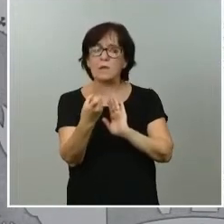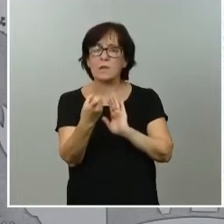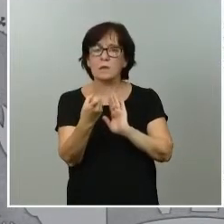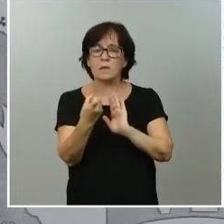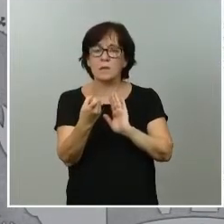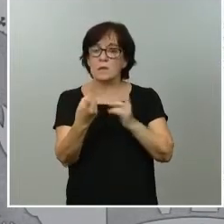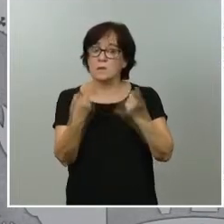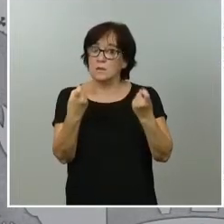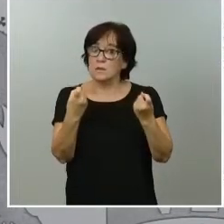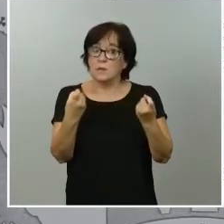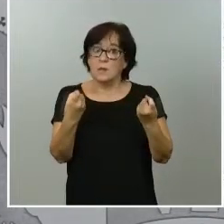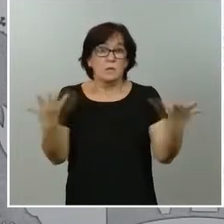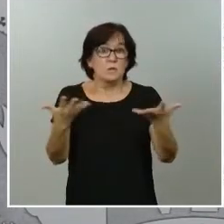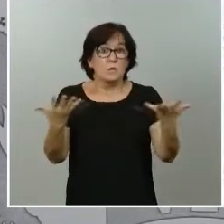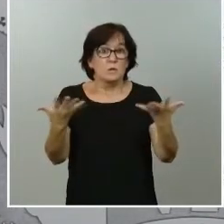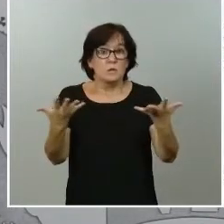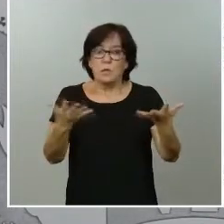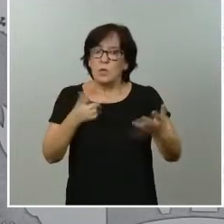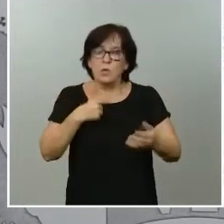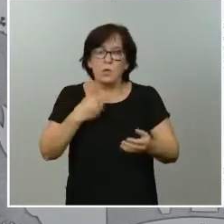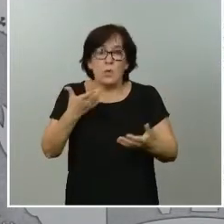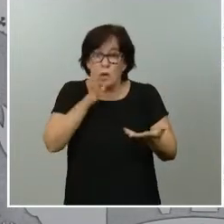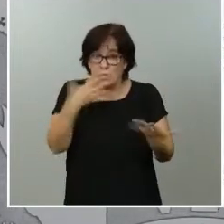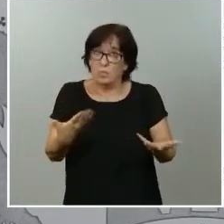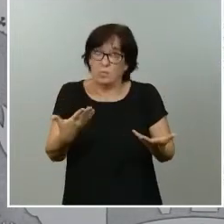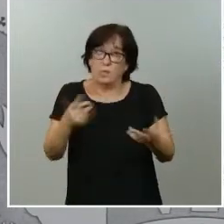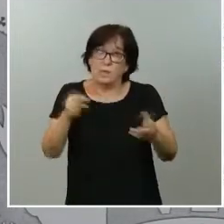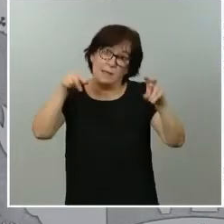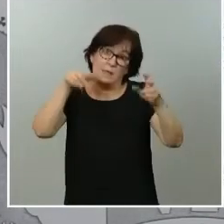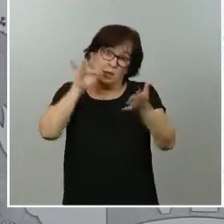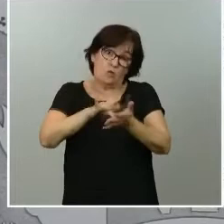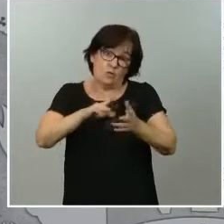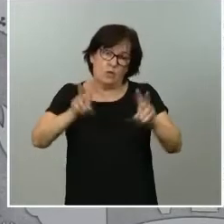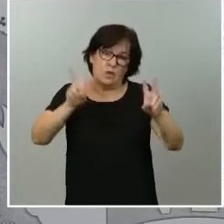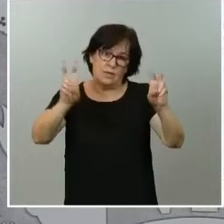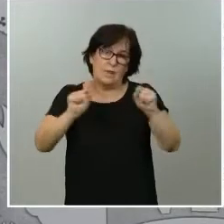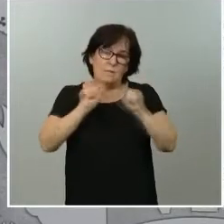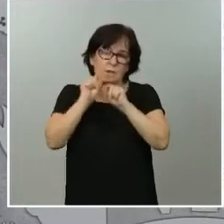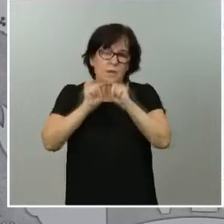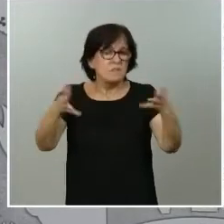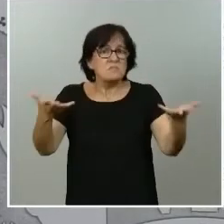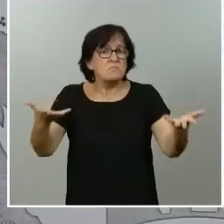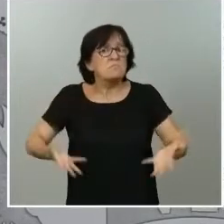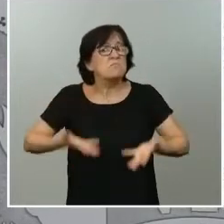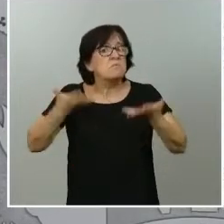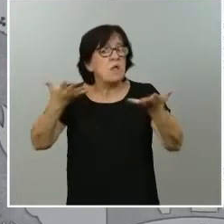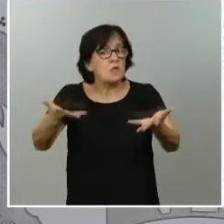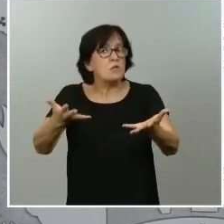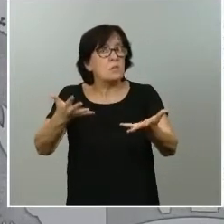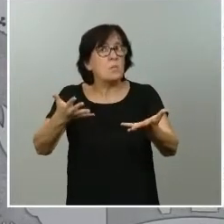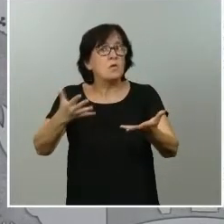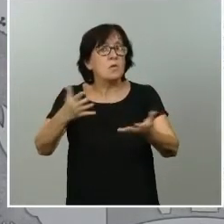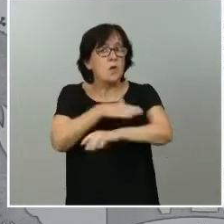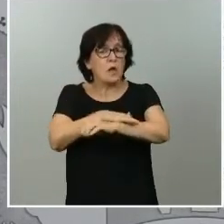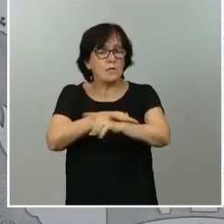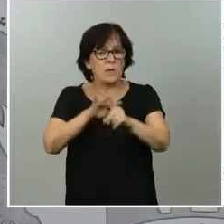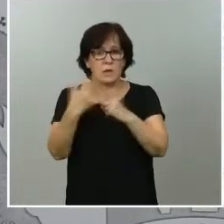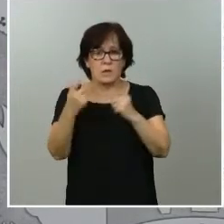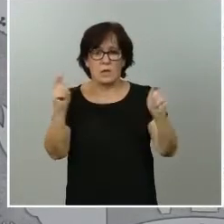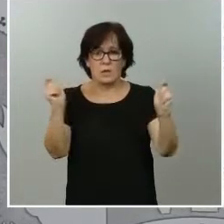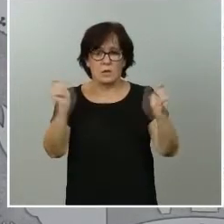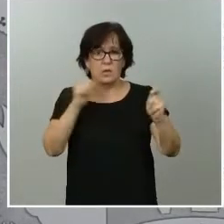gravedad como es el de la pandemia. El estado de alarma está a disposición del Gobierno durante la primera ola, estuvo.